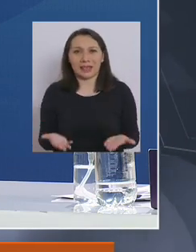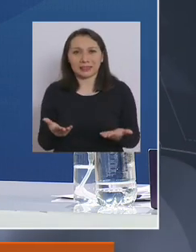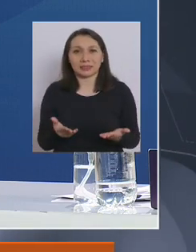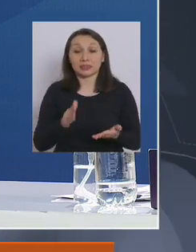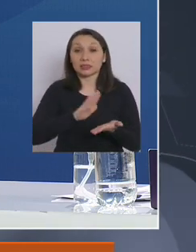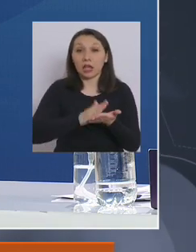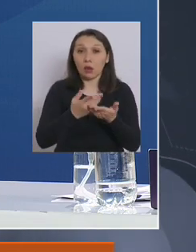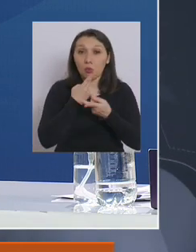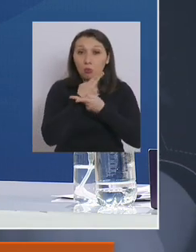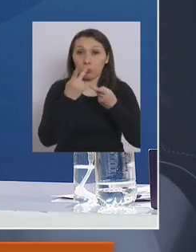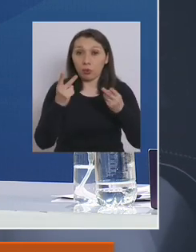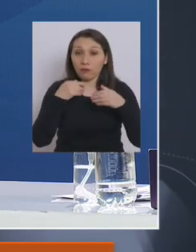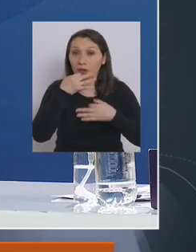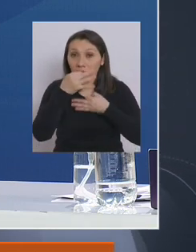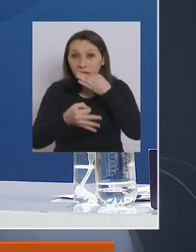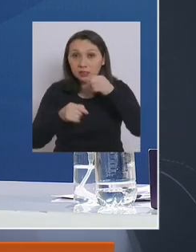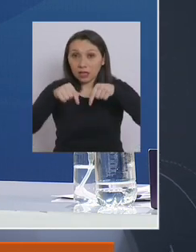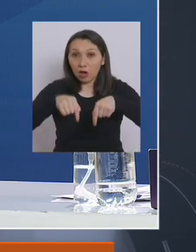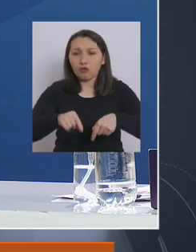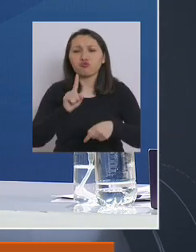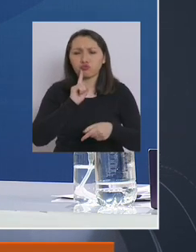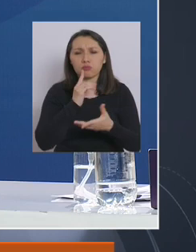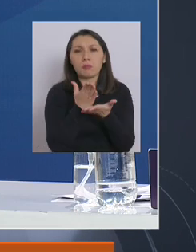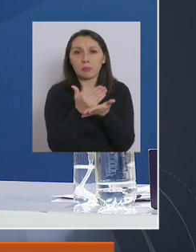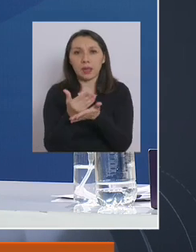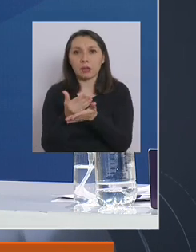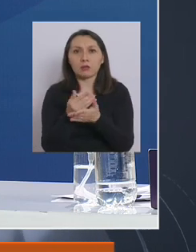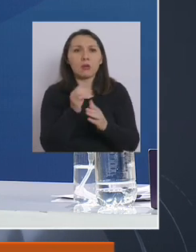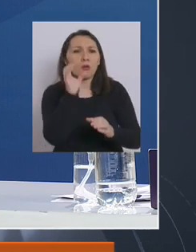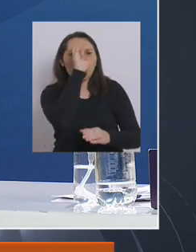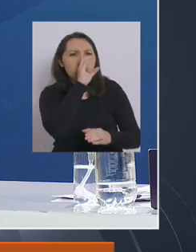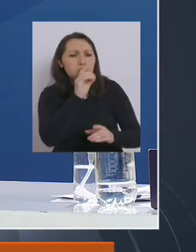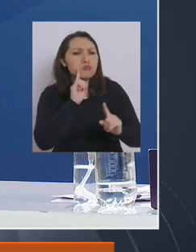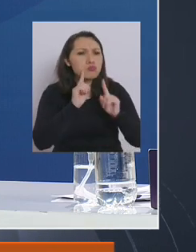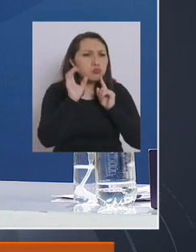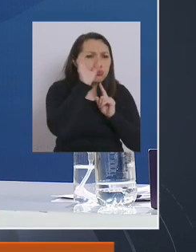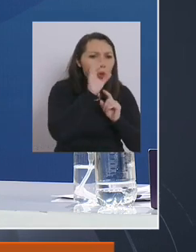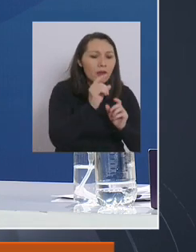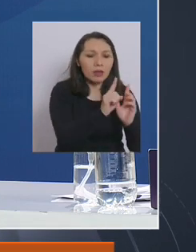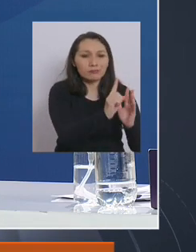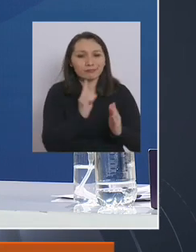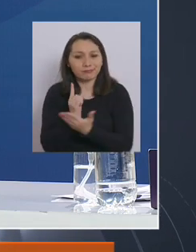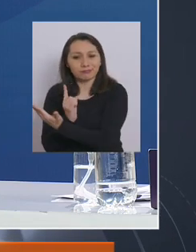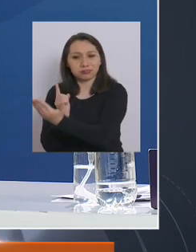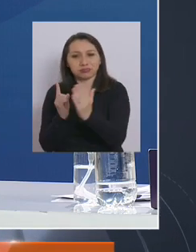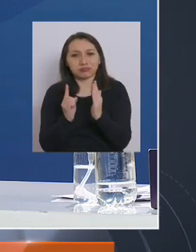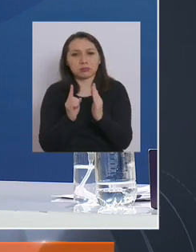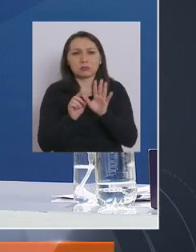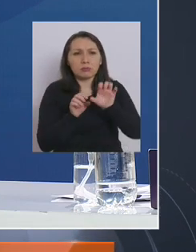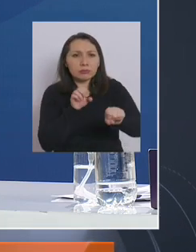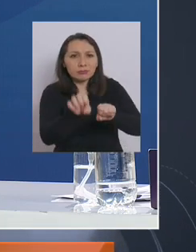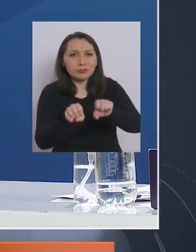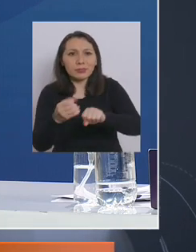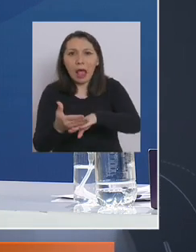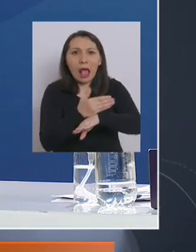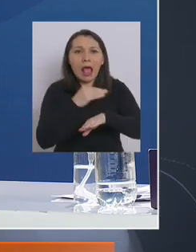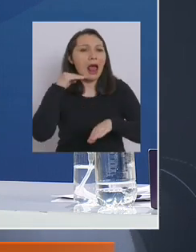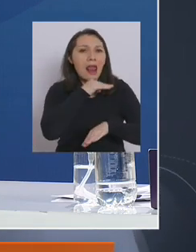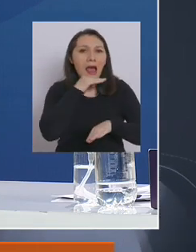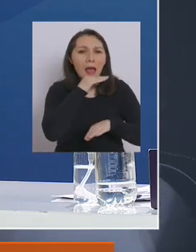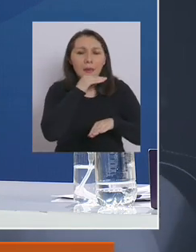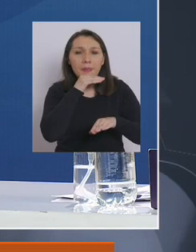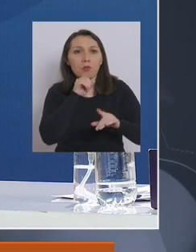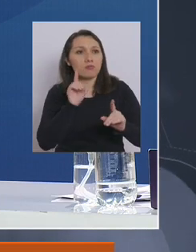de vista de salud pública, quiero decirles que hoy día tenemos una estrategia que es el testeo, otras habilidades de aislamiento, para identificar esas personas precozmente,